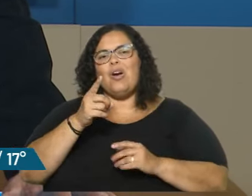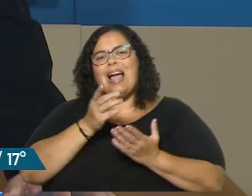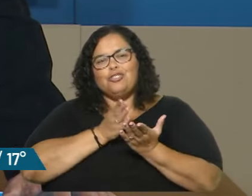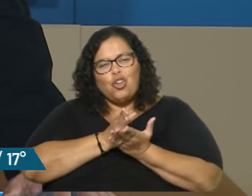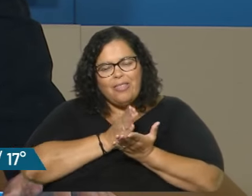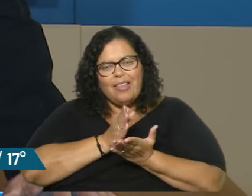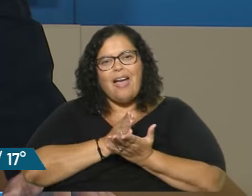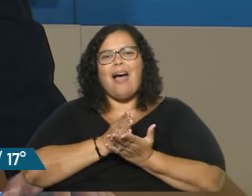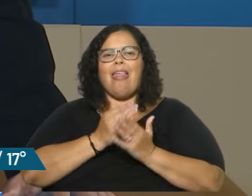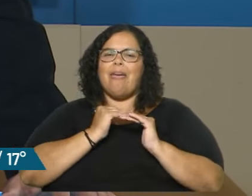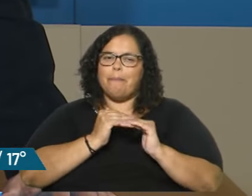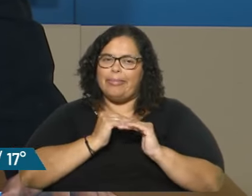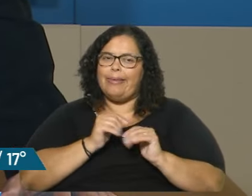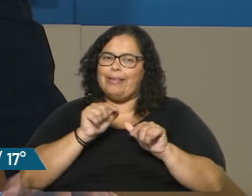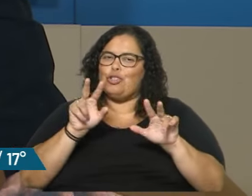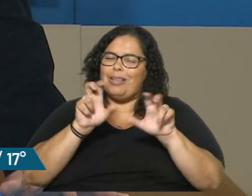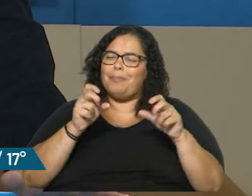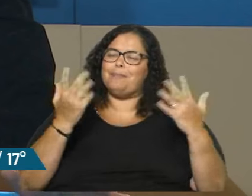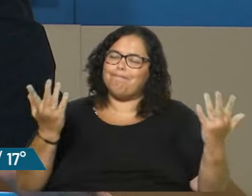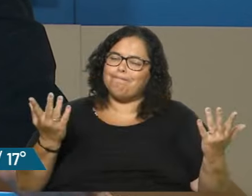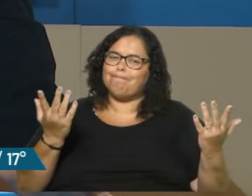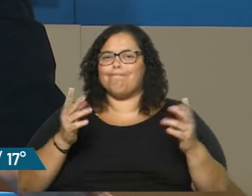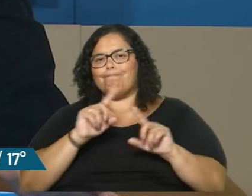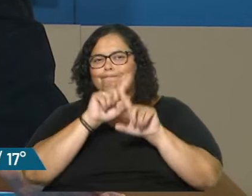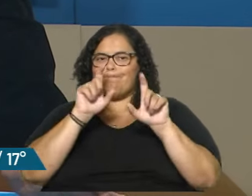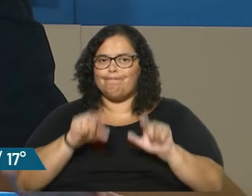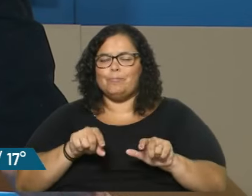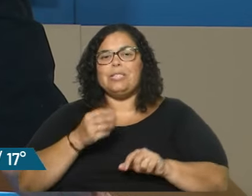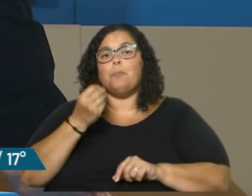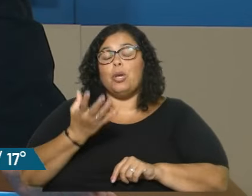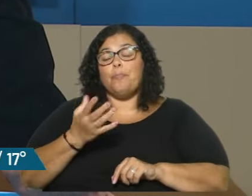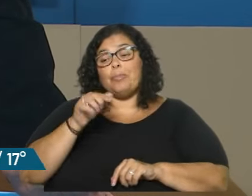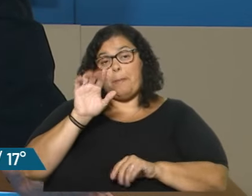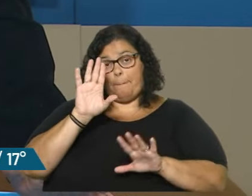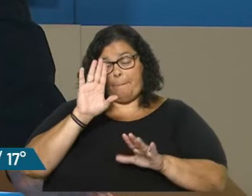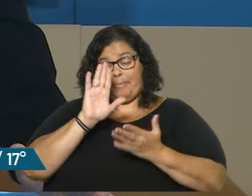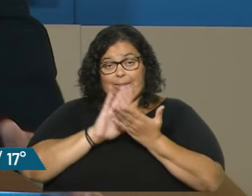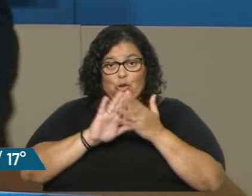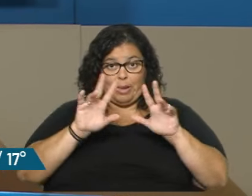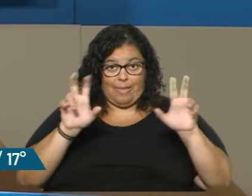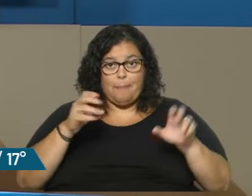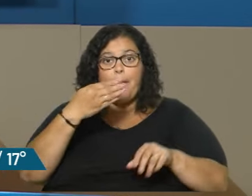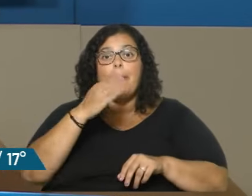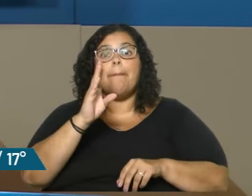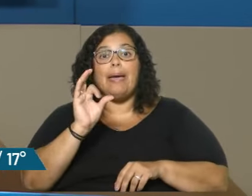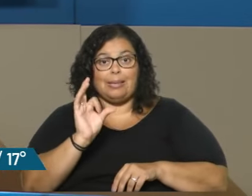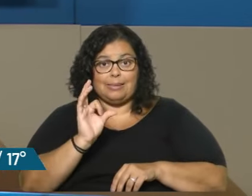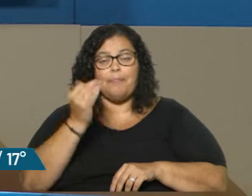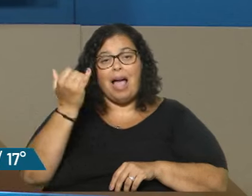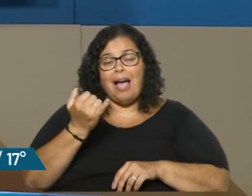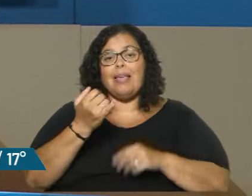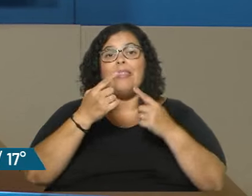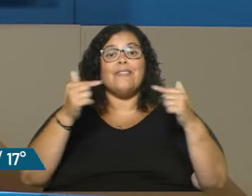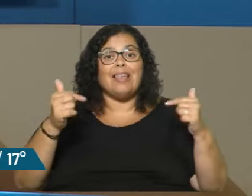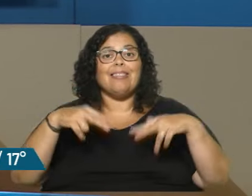esos temas son bastante discutibles, en realidad. Pero, bueno, del BPS surgen varios análisis que estamos